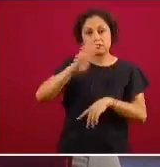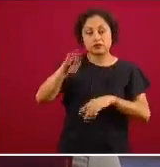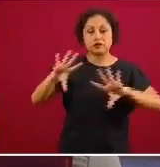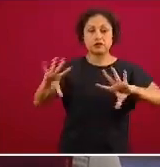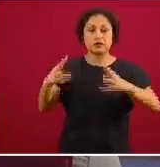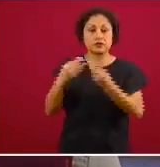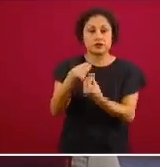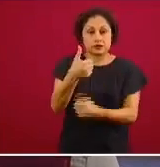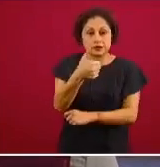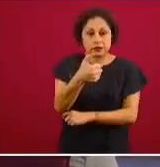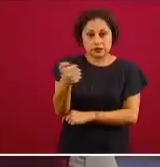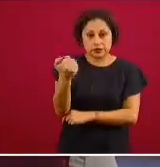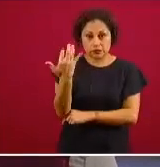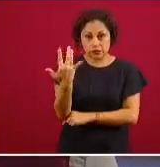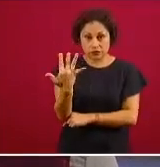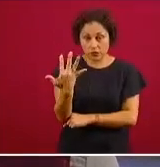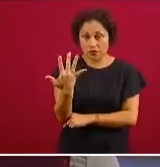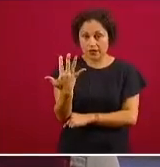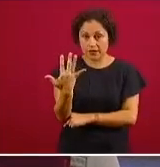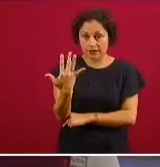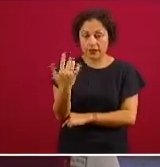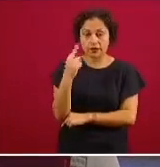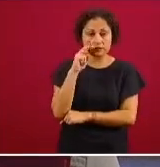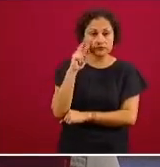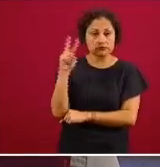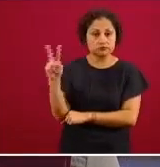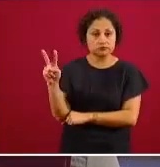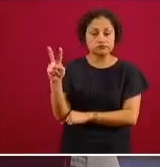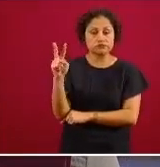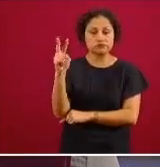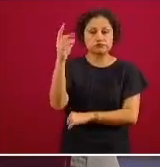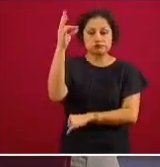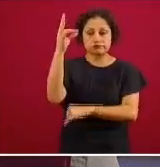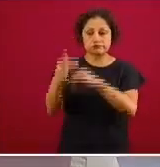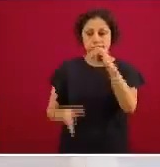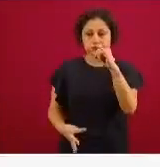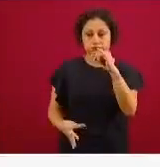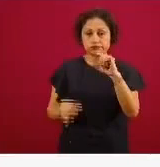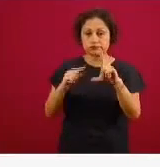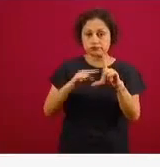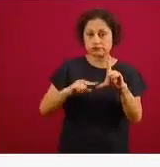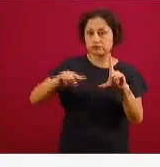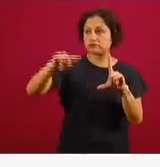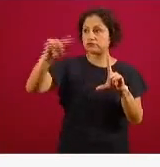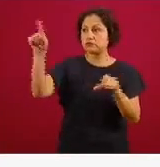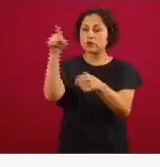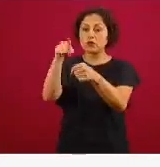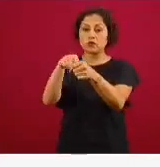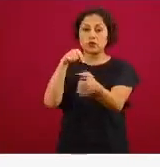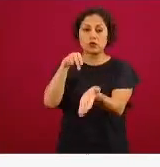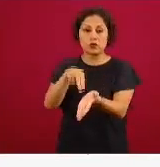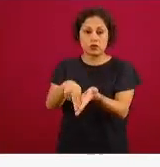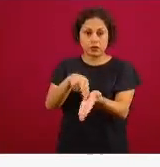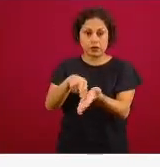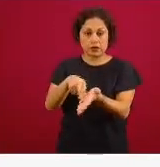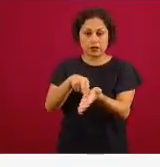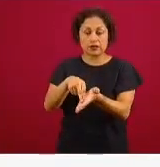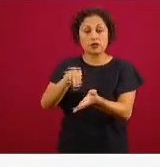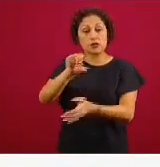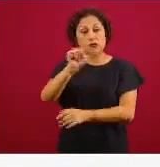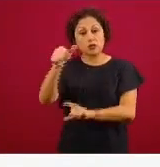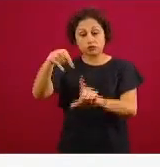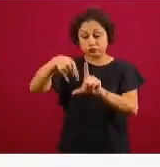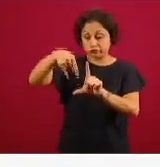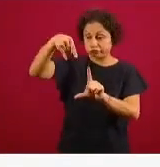650 están ahí al final de esta línea negra y estas columnas